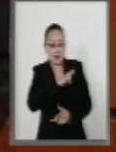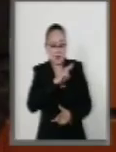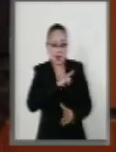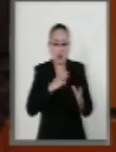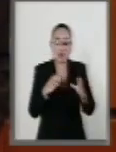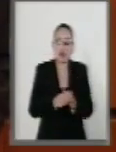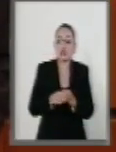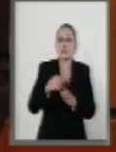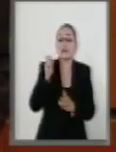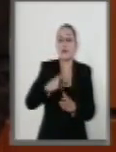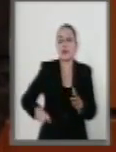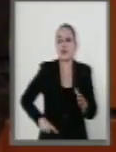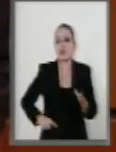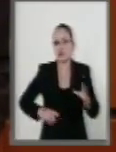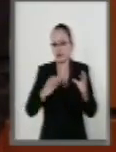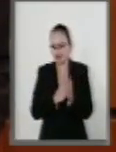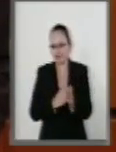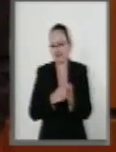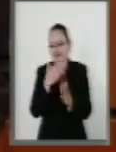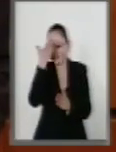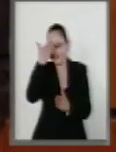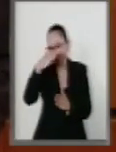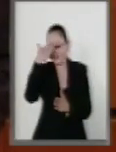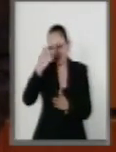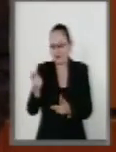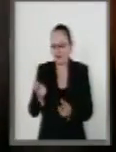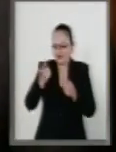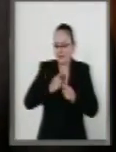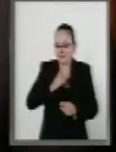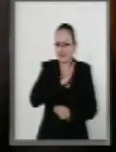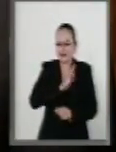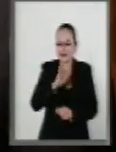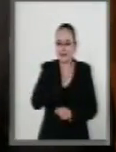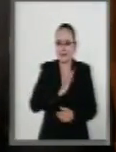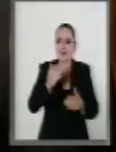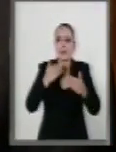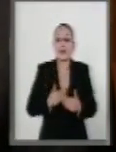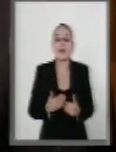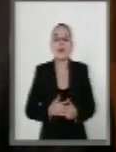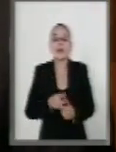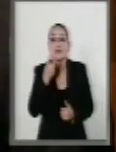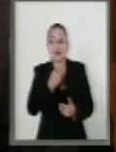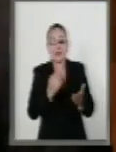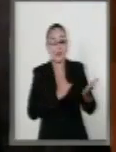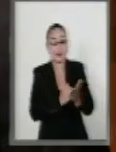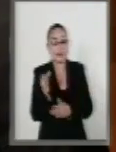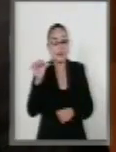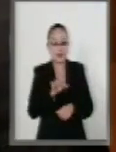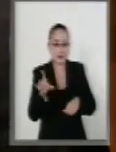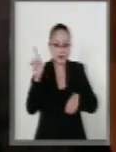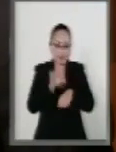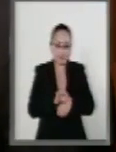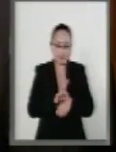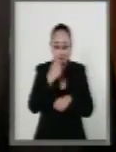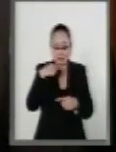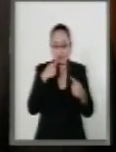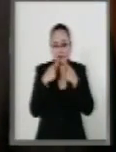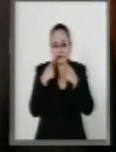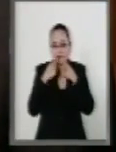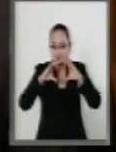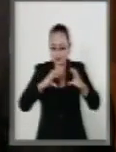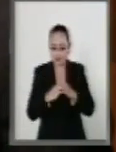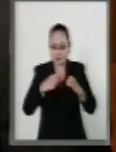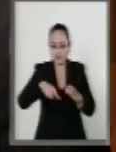preparados y dispuestos para los cargos que son propuestos. El dictamen que hoy discutimos es justamente